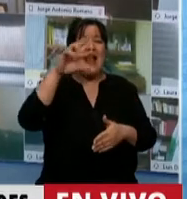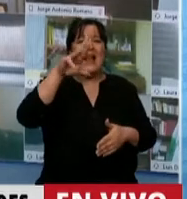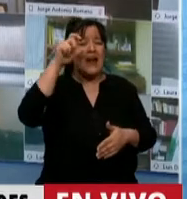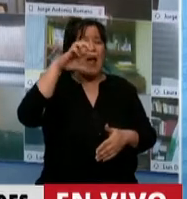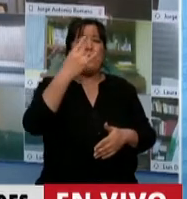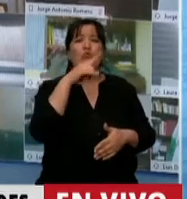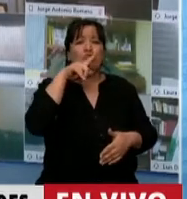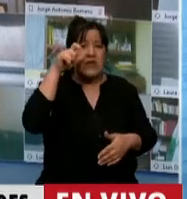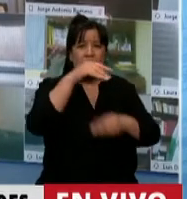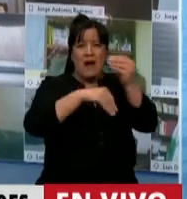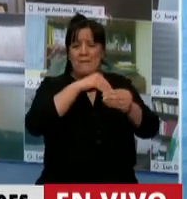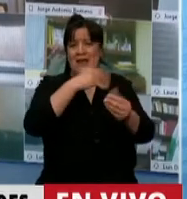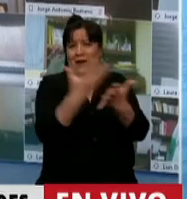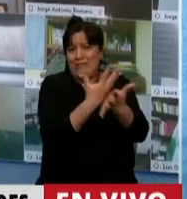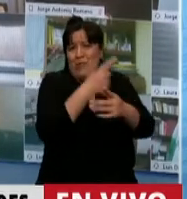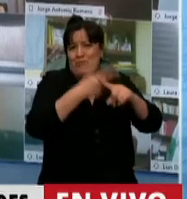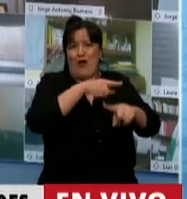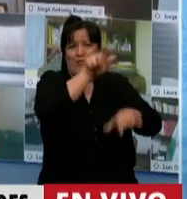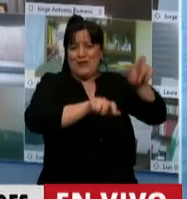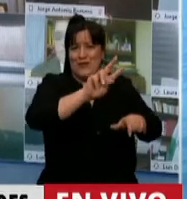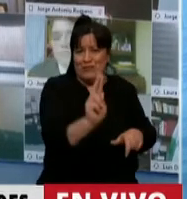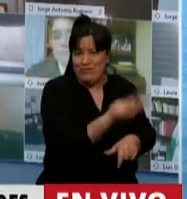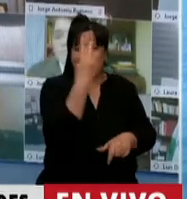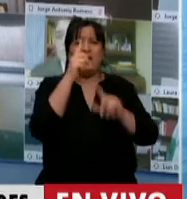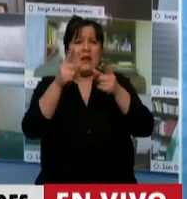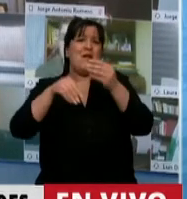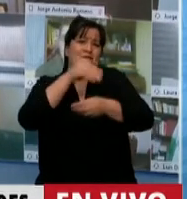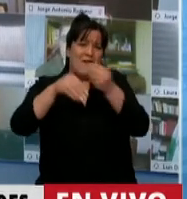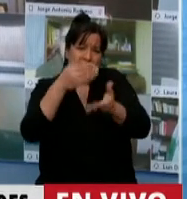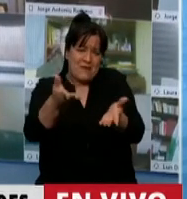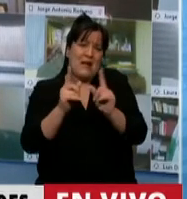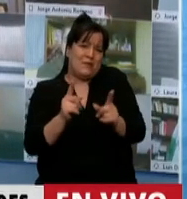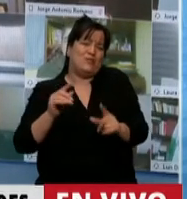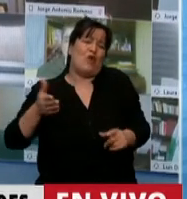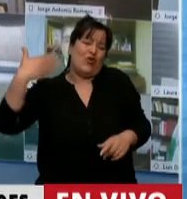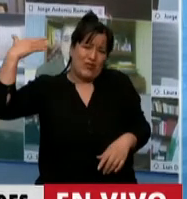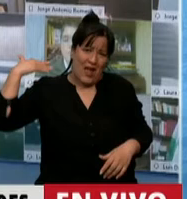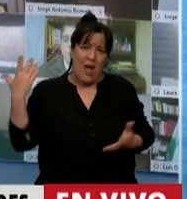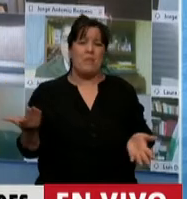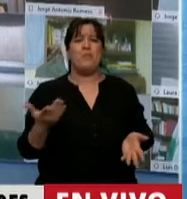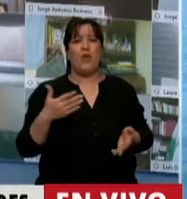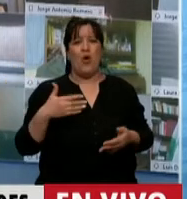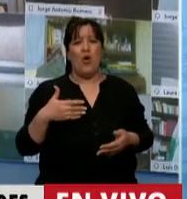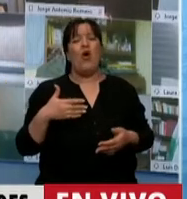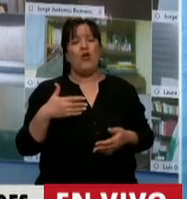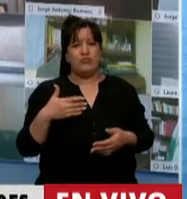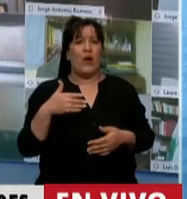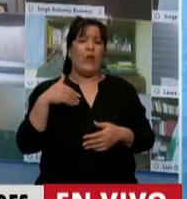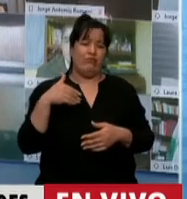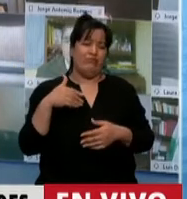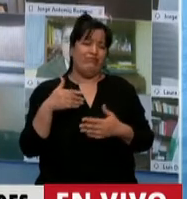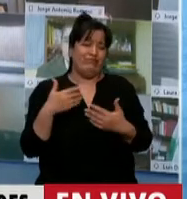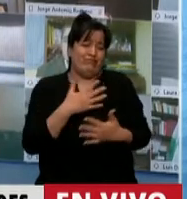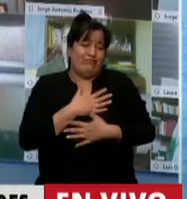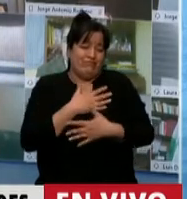los familiares del buque Rijel, a los cuales desde ya, como hace mucho tiempo, vamos a enviarles una solidaridad,